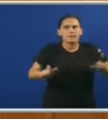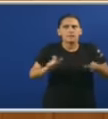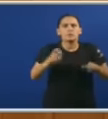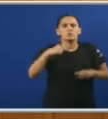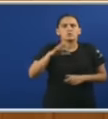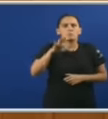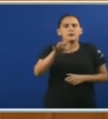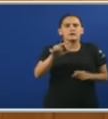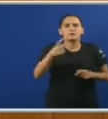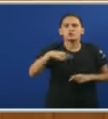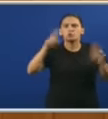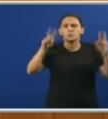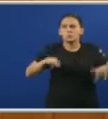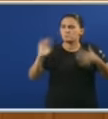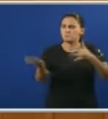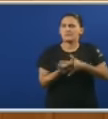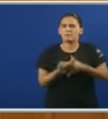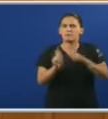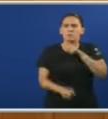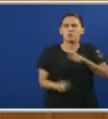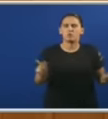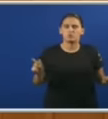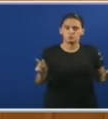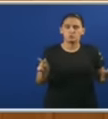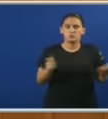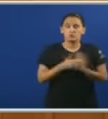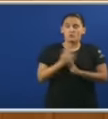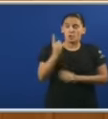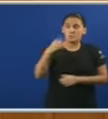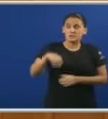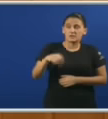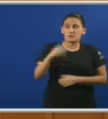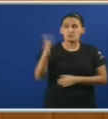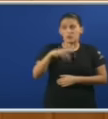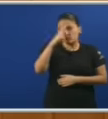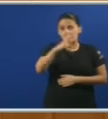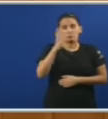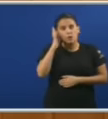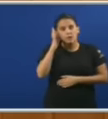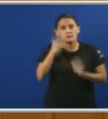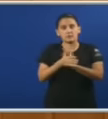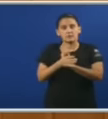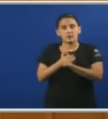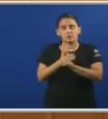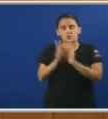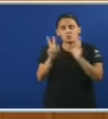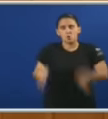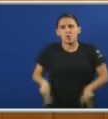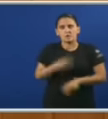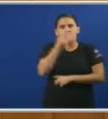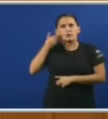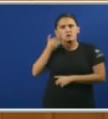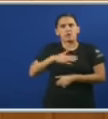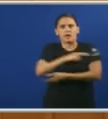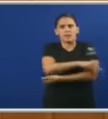Deste país Que somos A metade Da poboación Un presidente Que non respeta As mulleres Non é un presidente Digno de